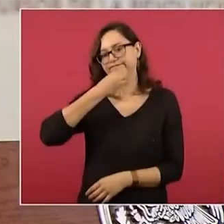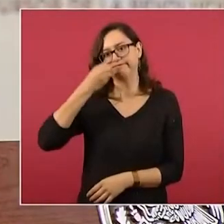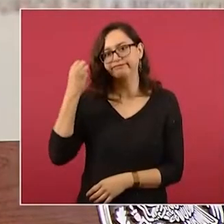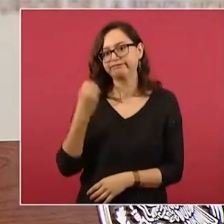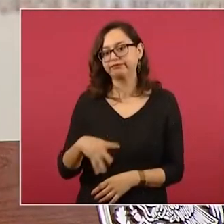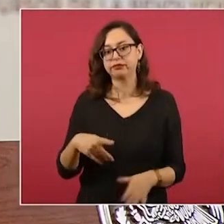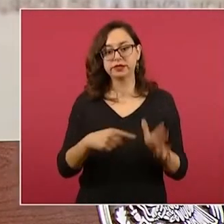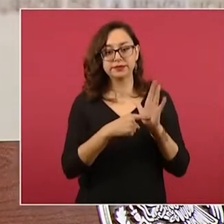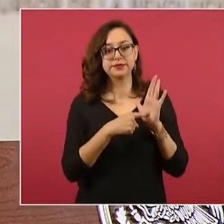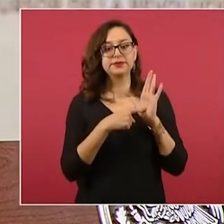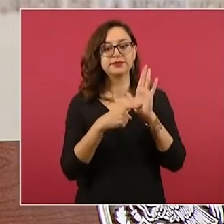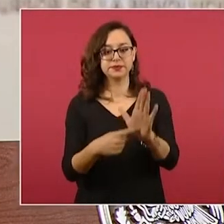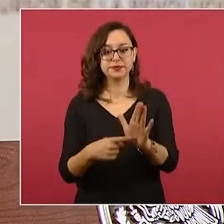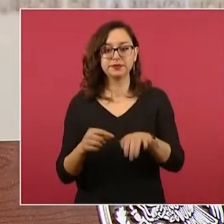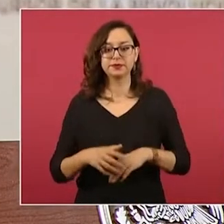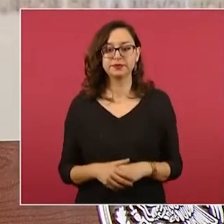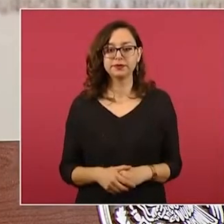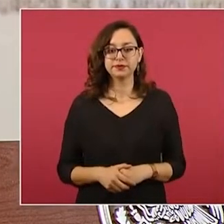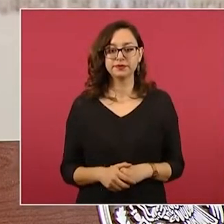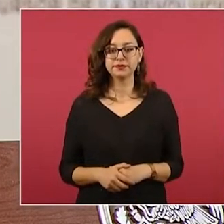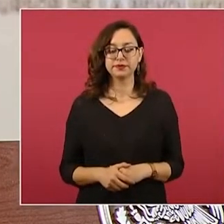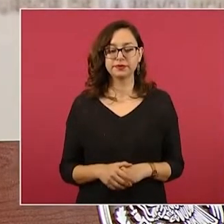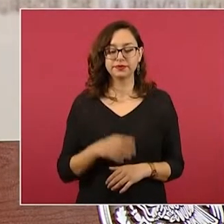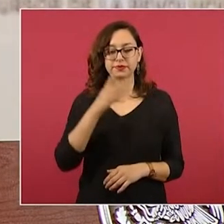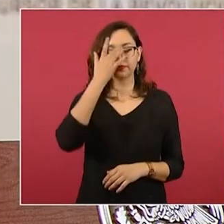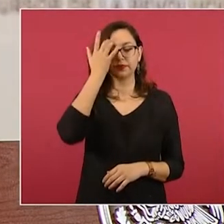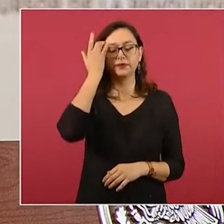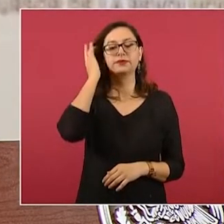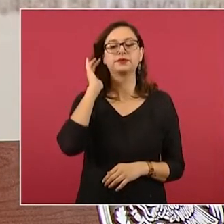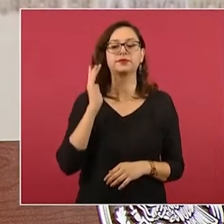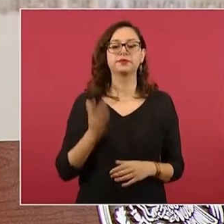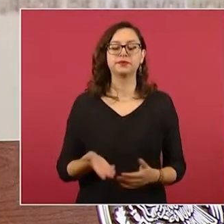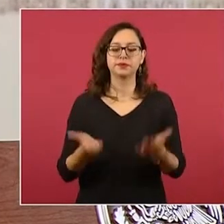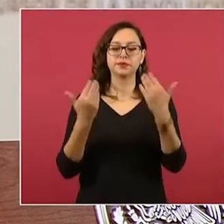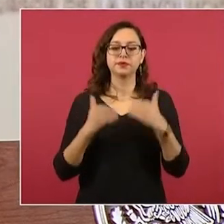Entonces vamos a empezar con Elizabeth.